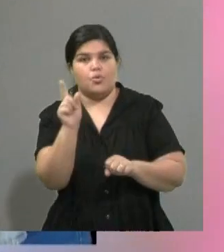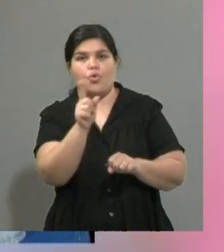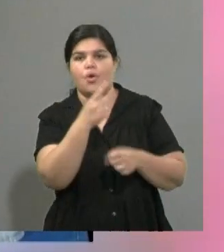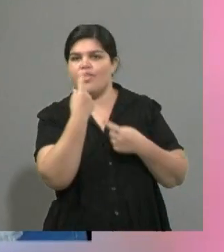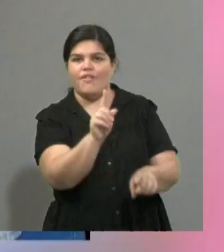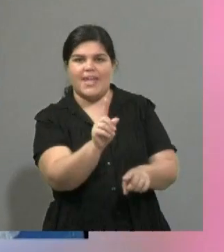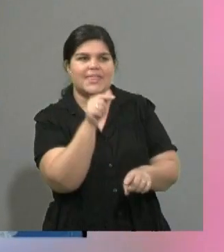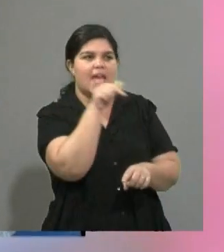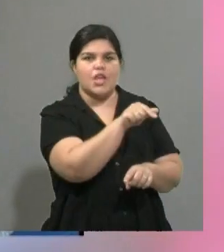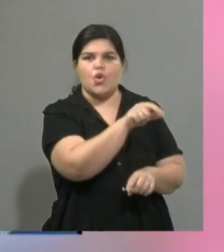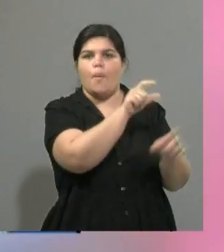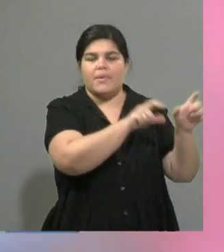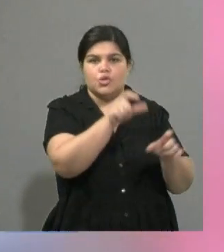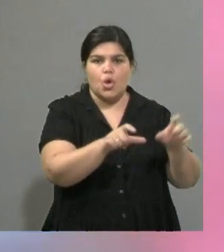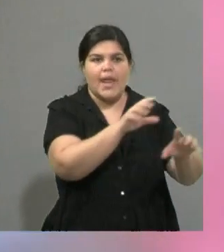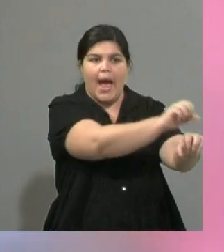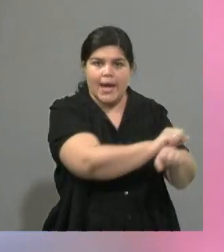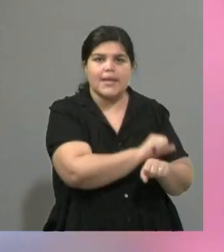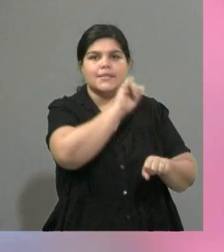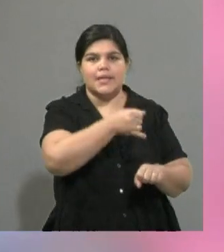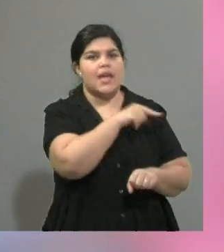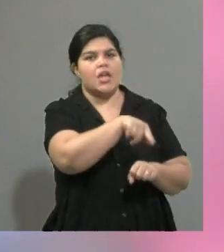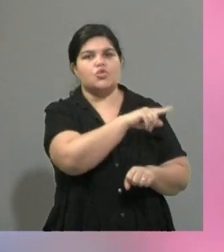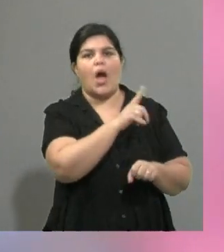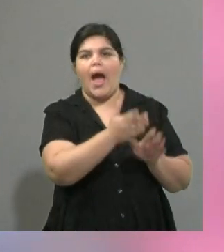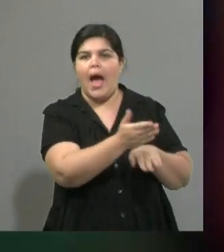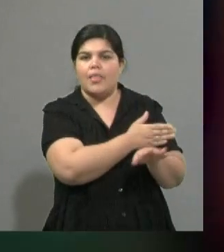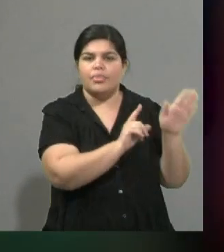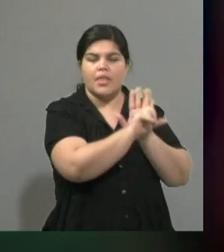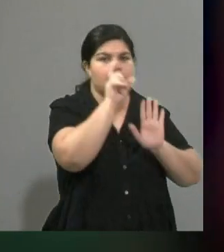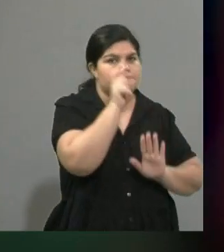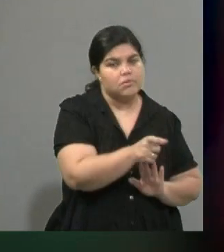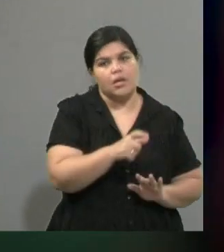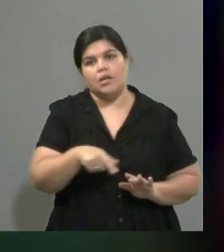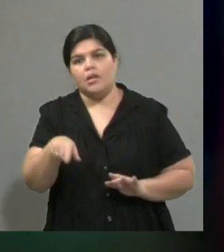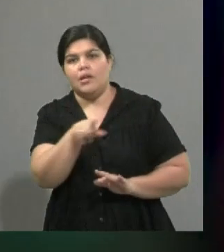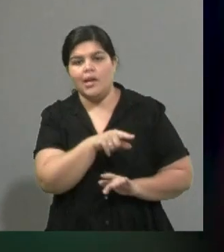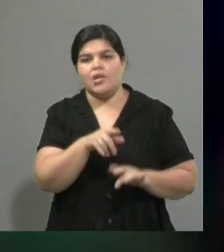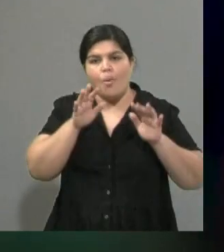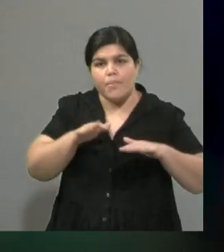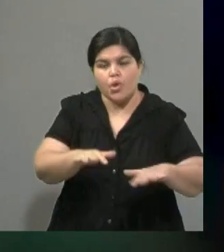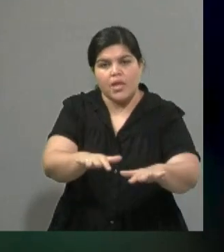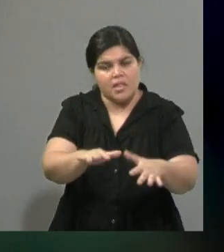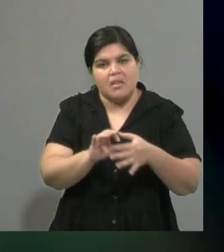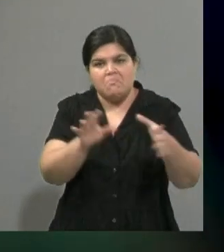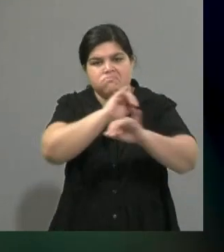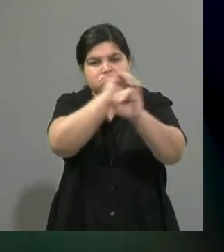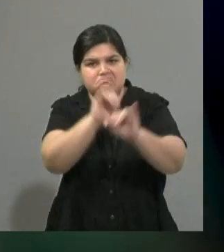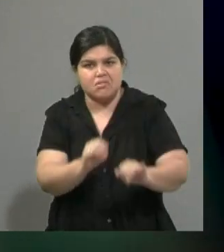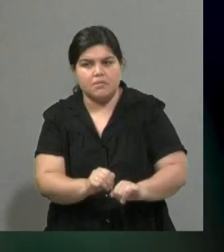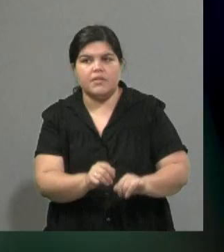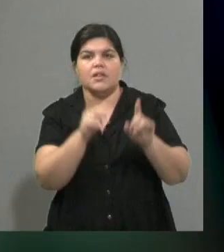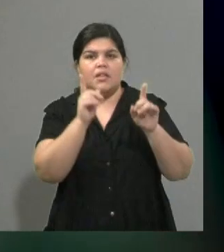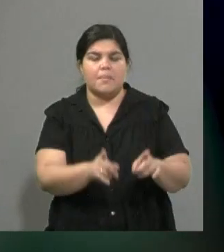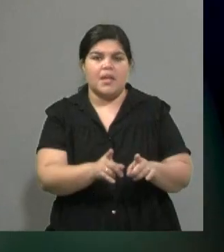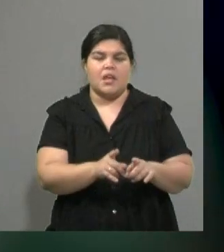principalmente el gobierno político, el ejecutivo, los escuche y empiece a cambiar la forma de gobernar en Chile con estas demandas, como por ejemplo la igualdad entre